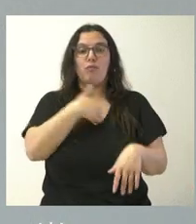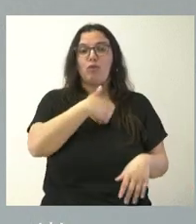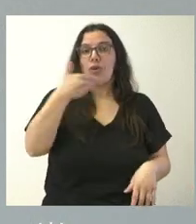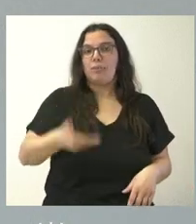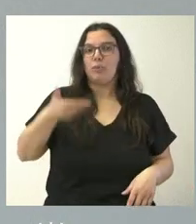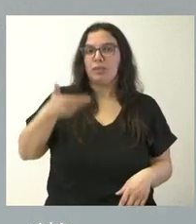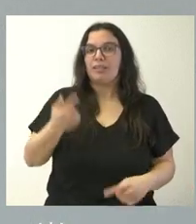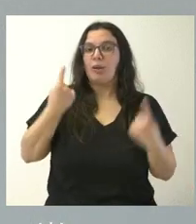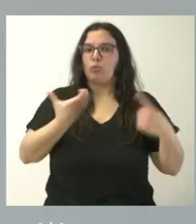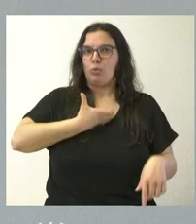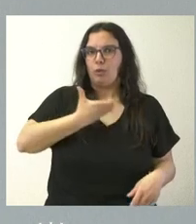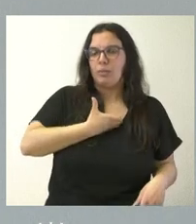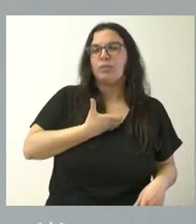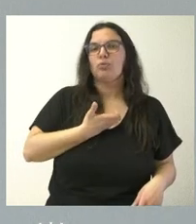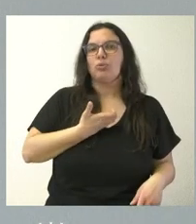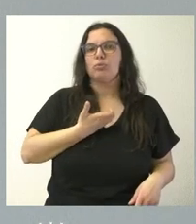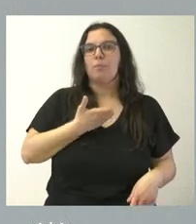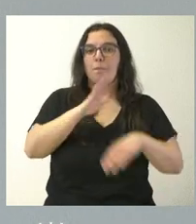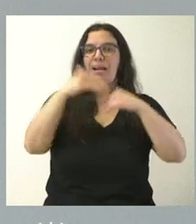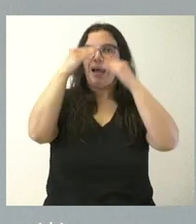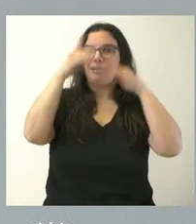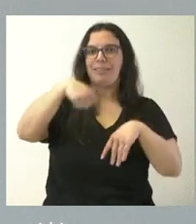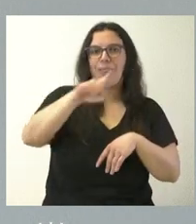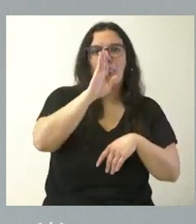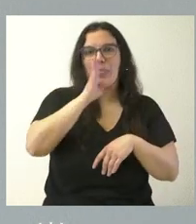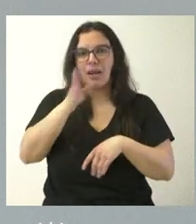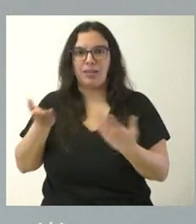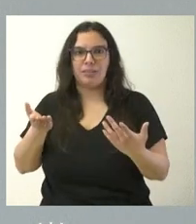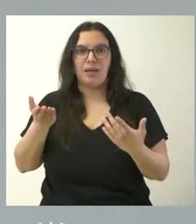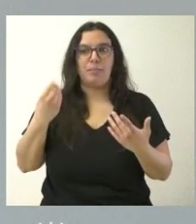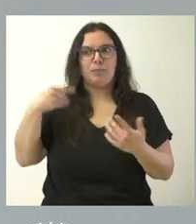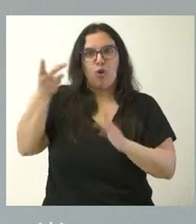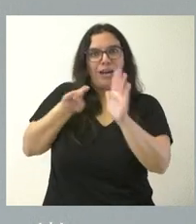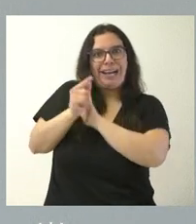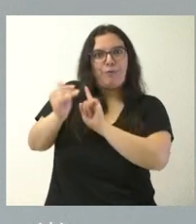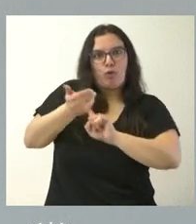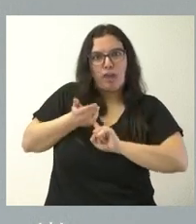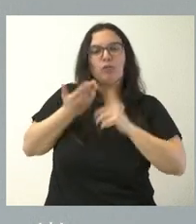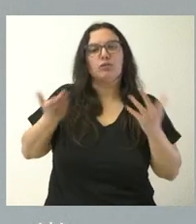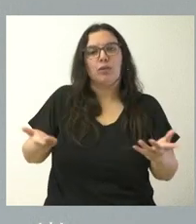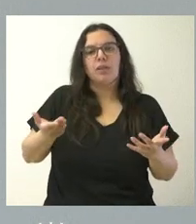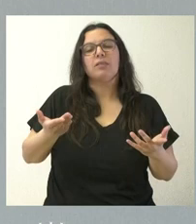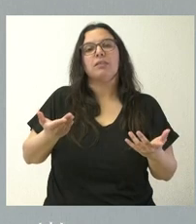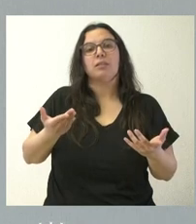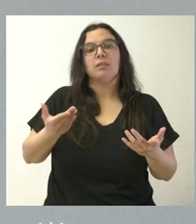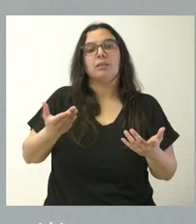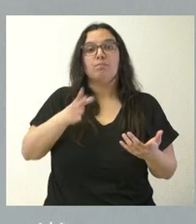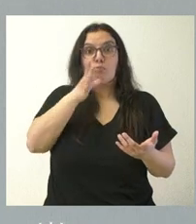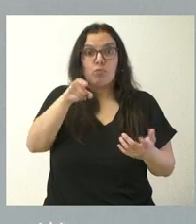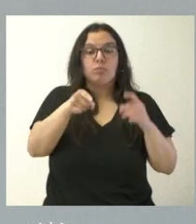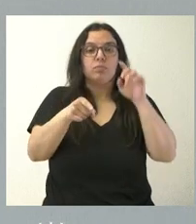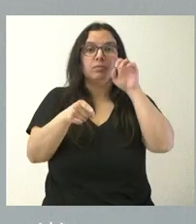desempeñando muchos ayuntamientos en atender a estos refugiados y, por tanto, señalarles a este respecto que